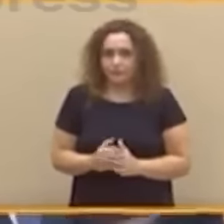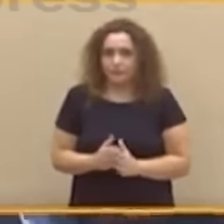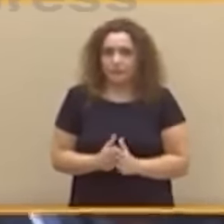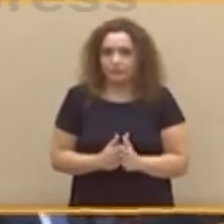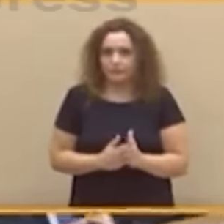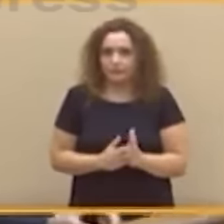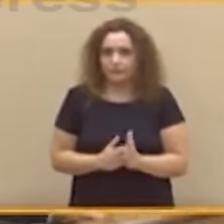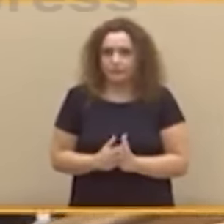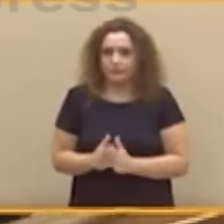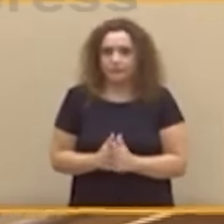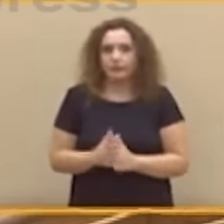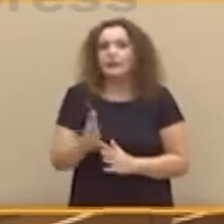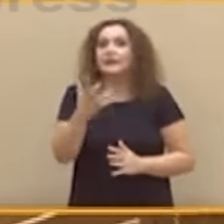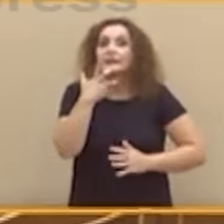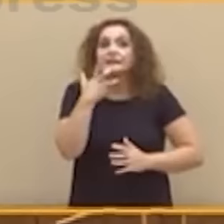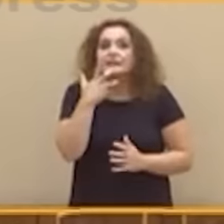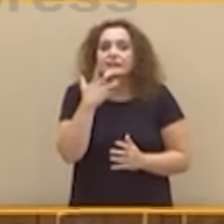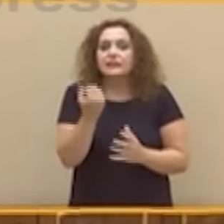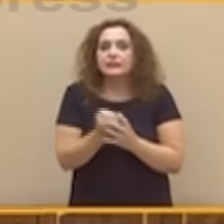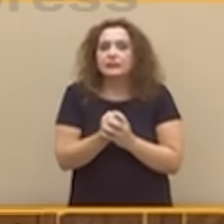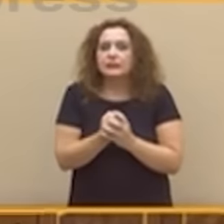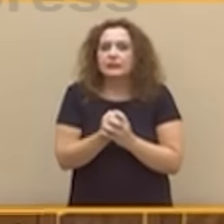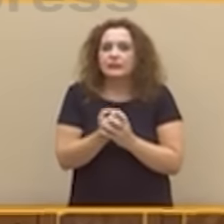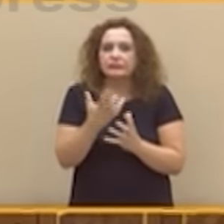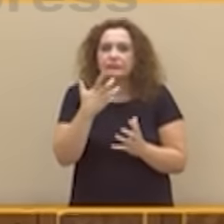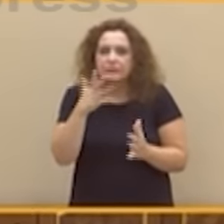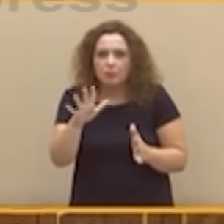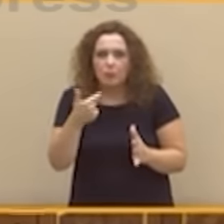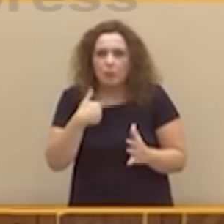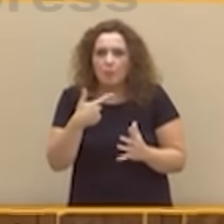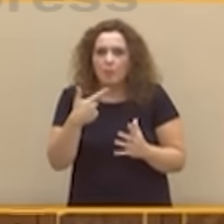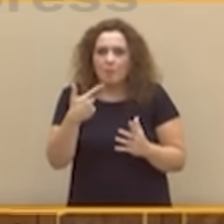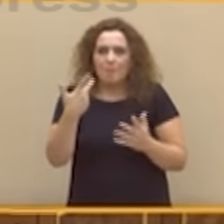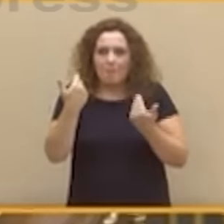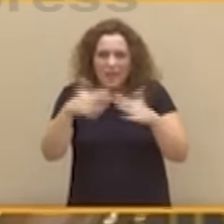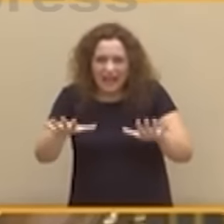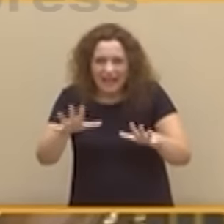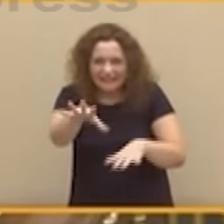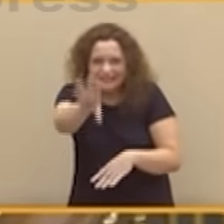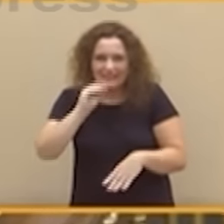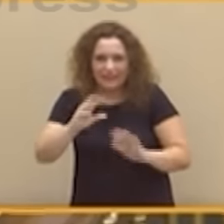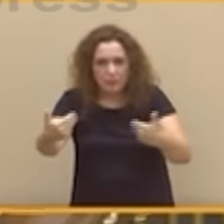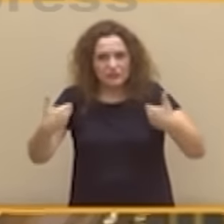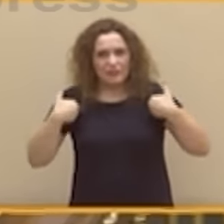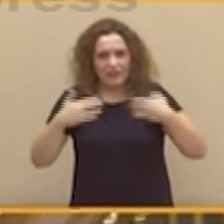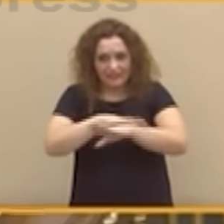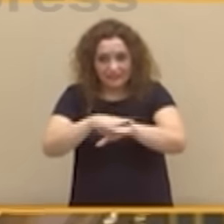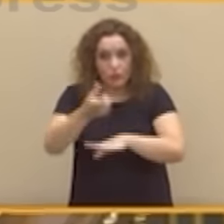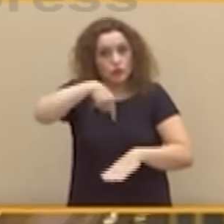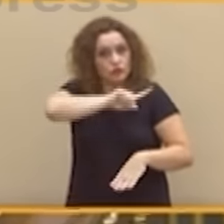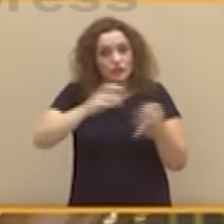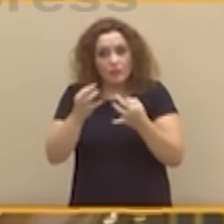Si por una supuesta mal entendida responsabilidad de Estado tuviéramos que apoyar su candidatura a la presidencia,